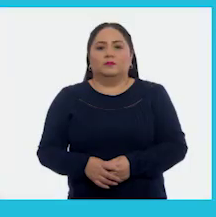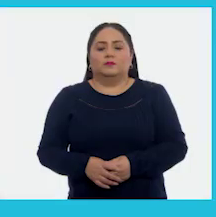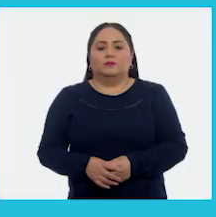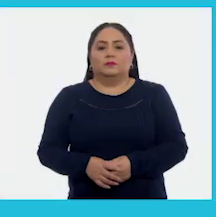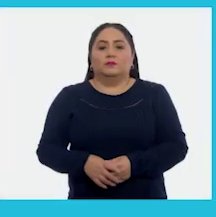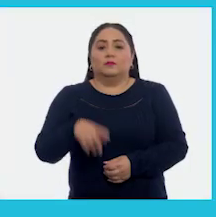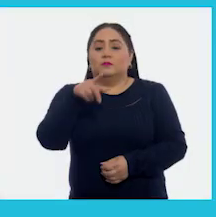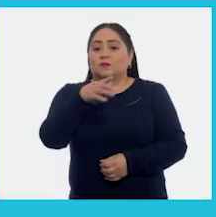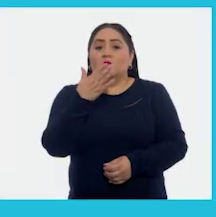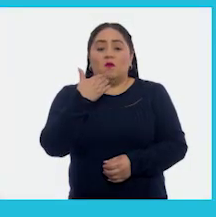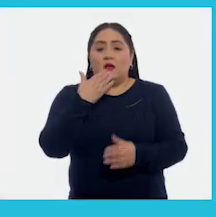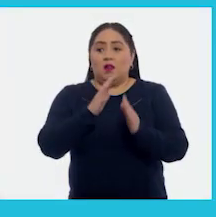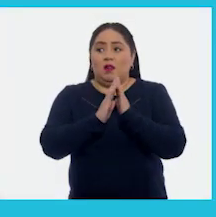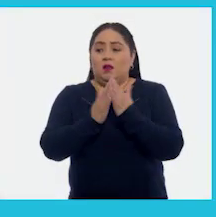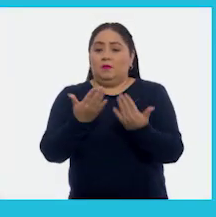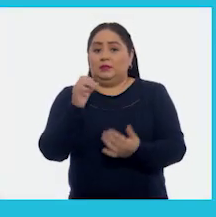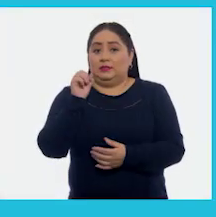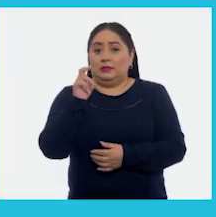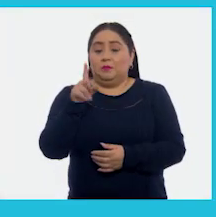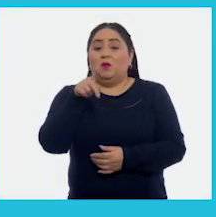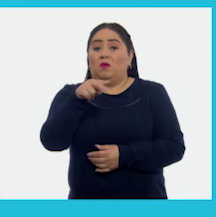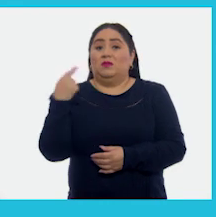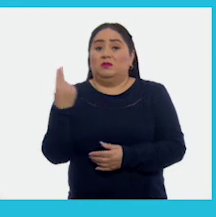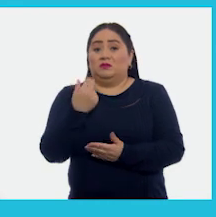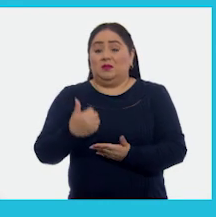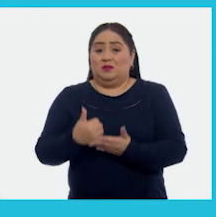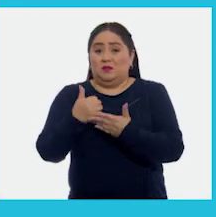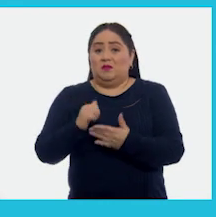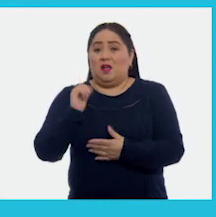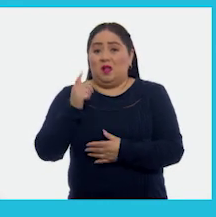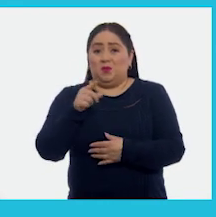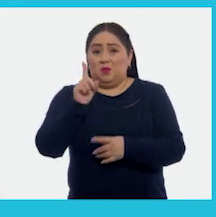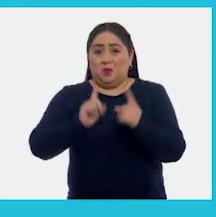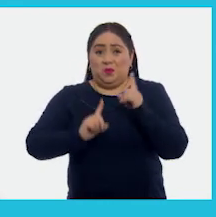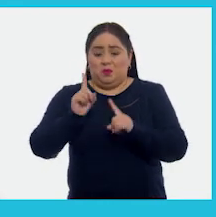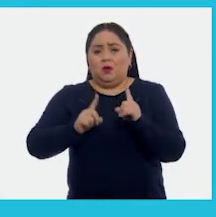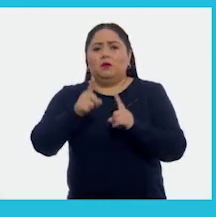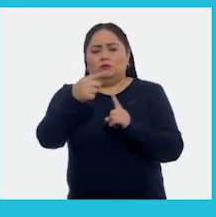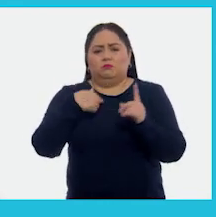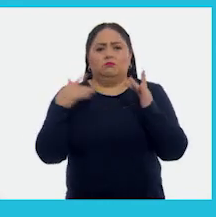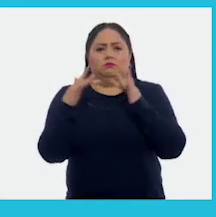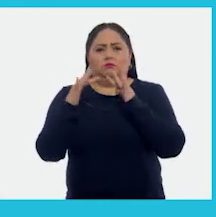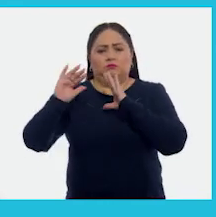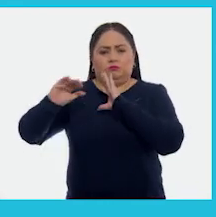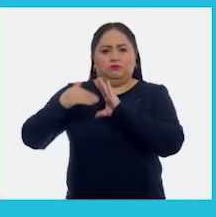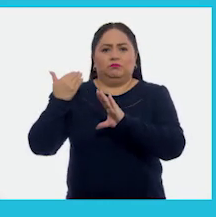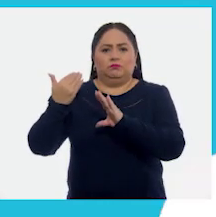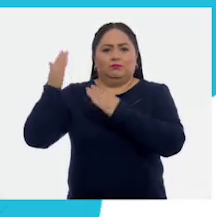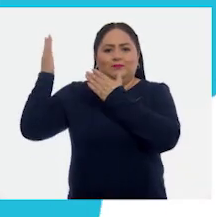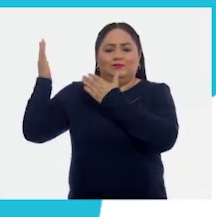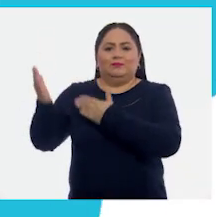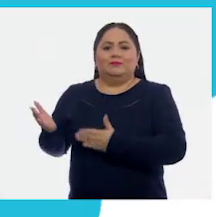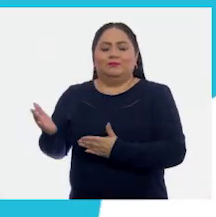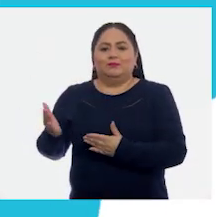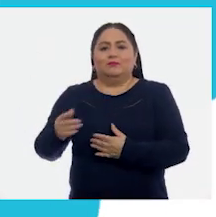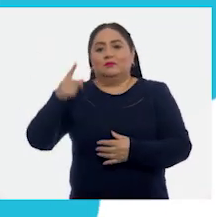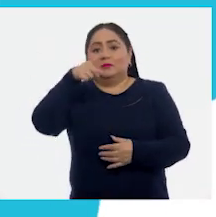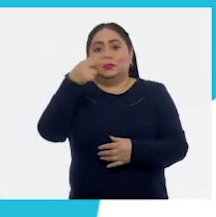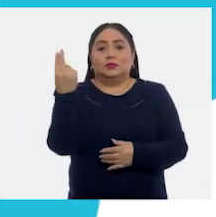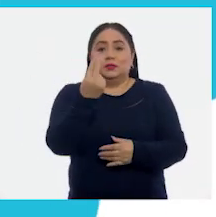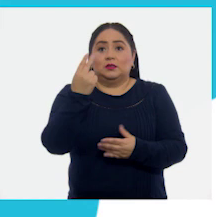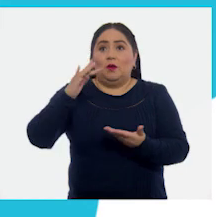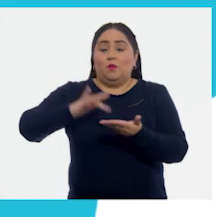Si no tienes el libro de texto o necesitas ayuda para resolver tus dudas, contáctanos. Para